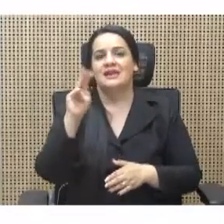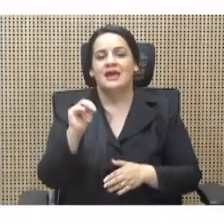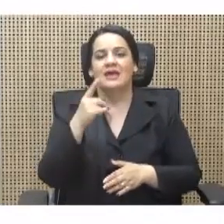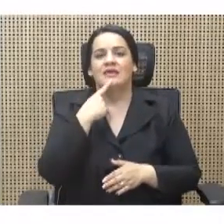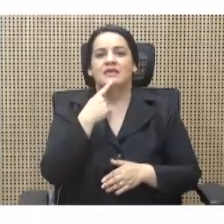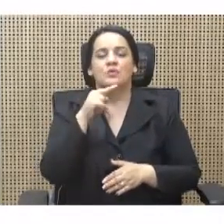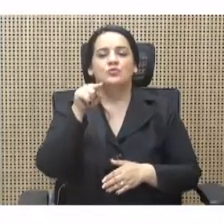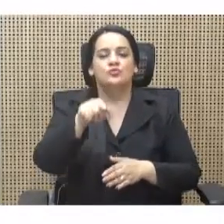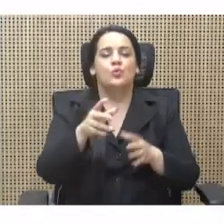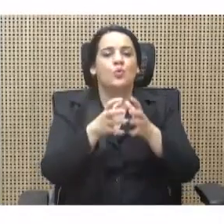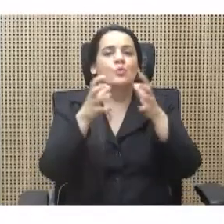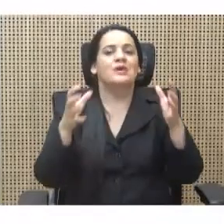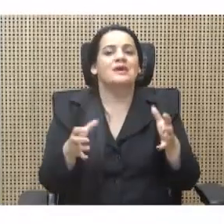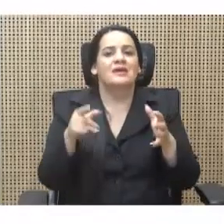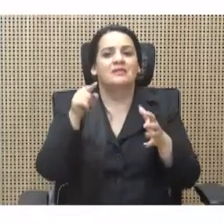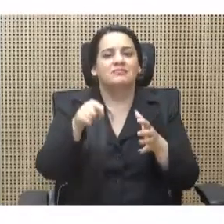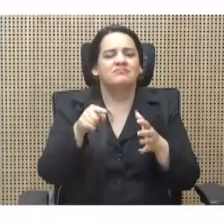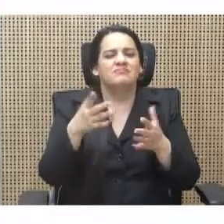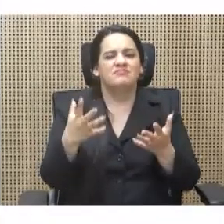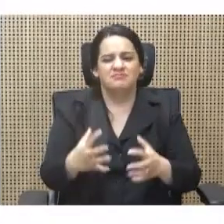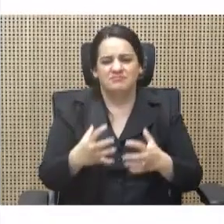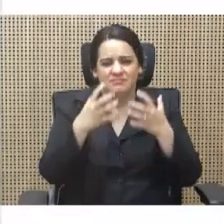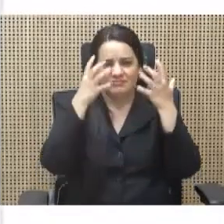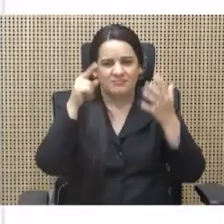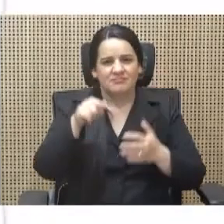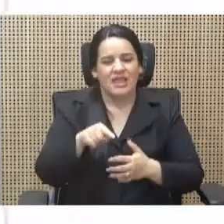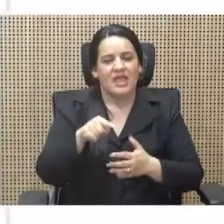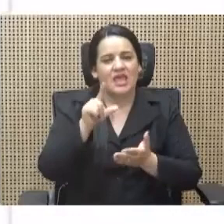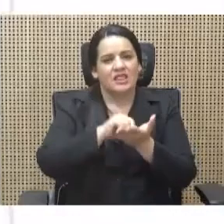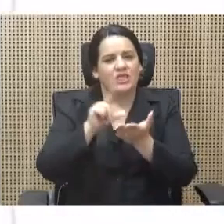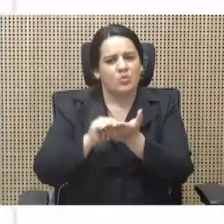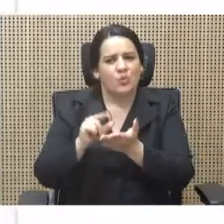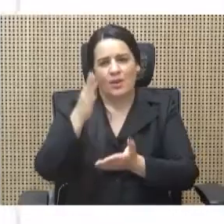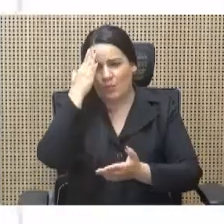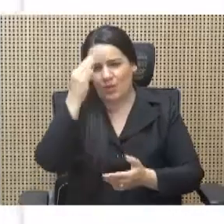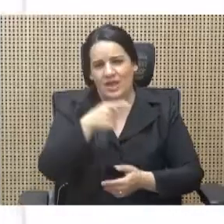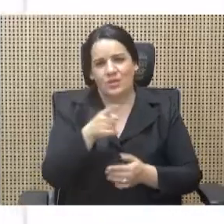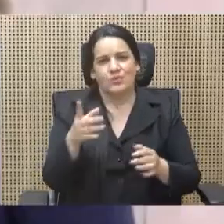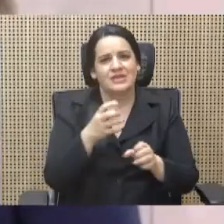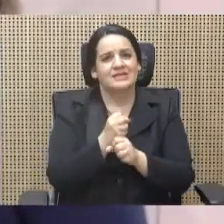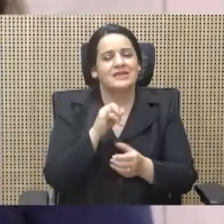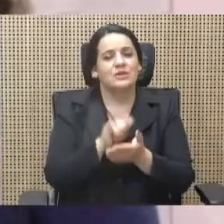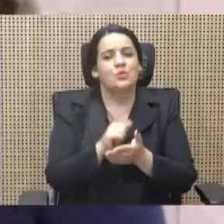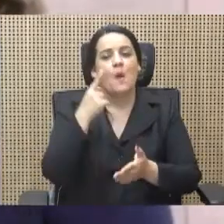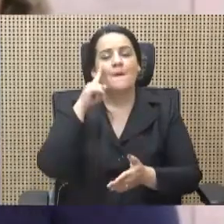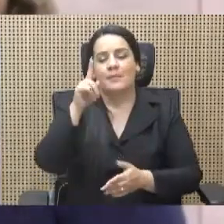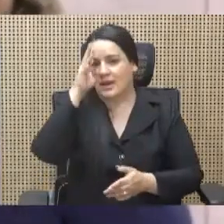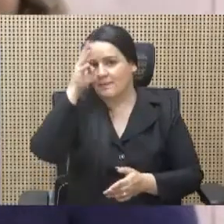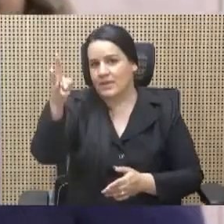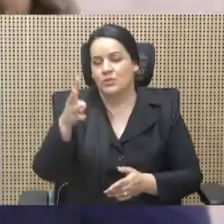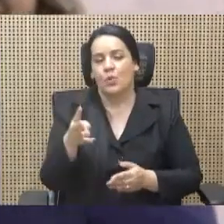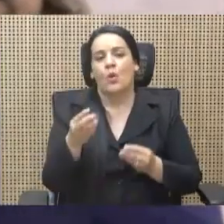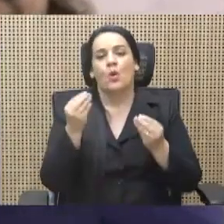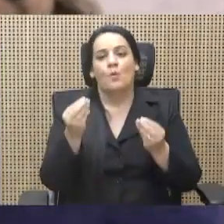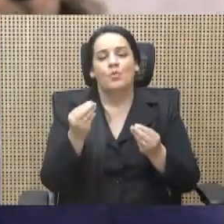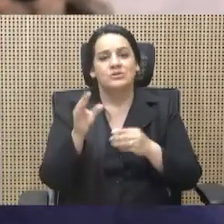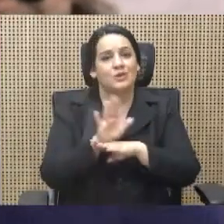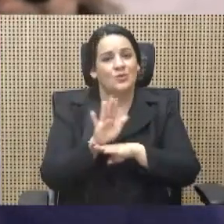¿Y por qué hacen esto? Se preguntarán ustedes. Pues para inventar fantasiosas novelas de tráfico de influencias,